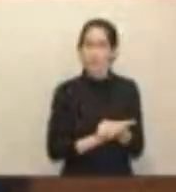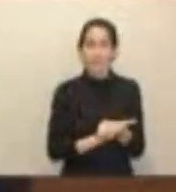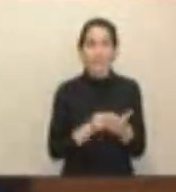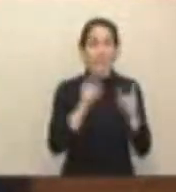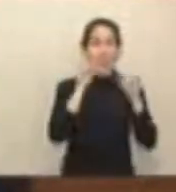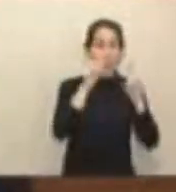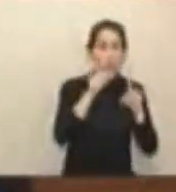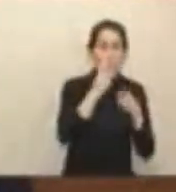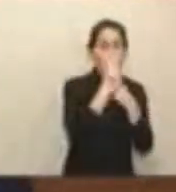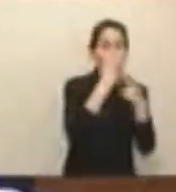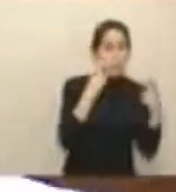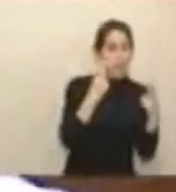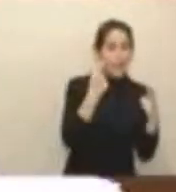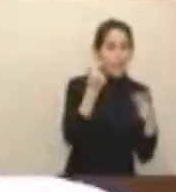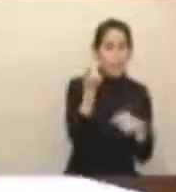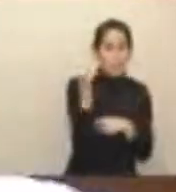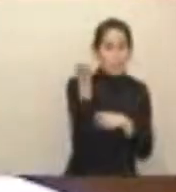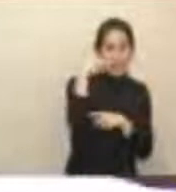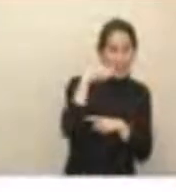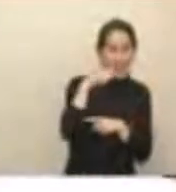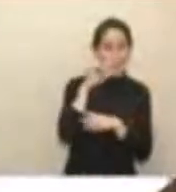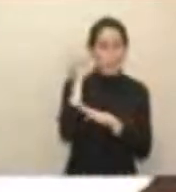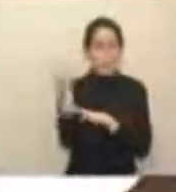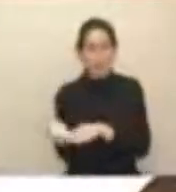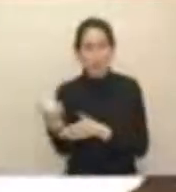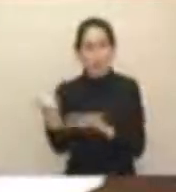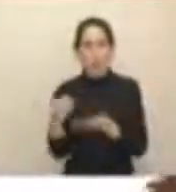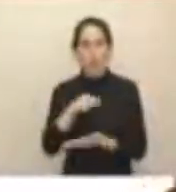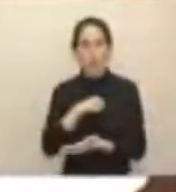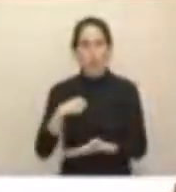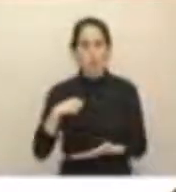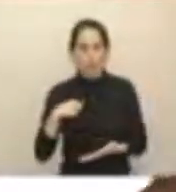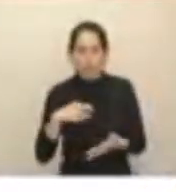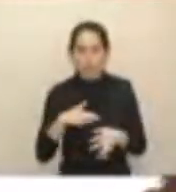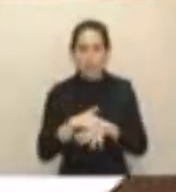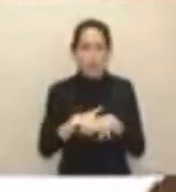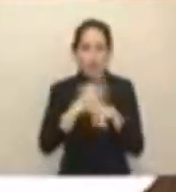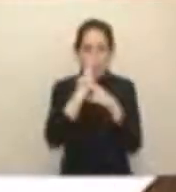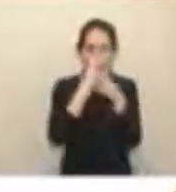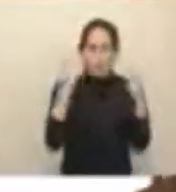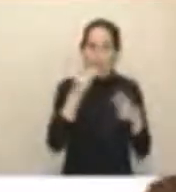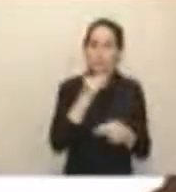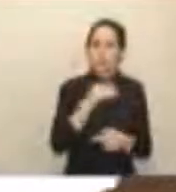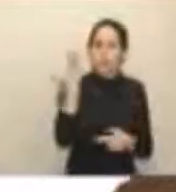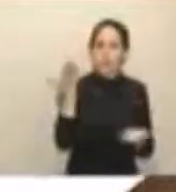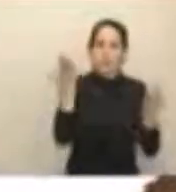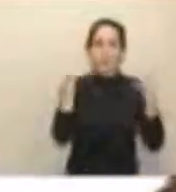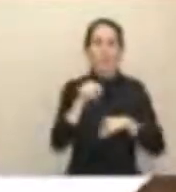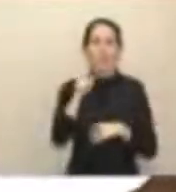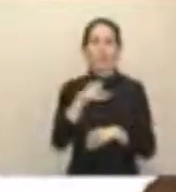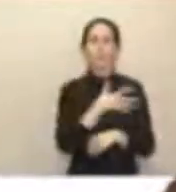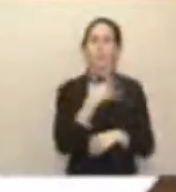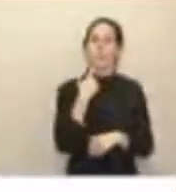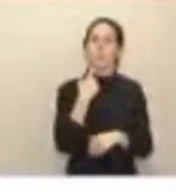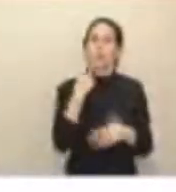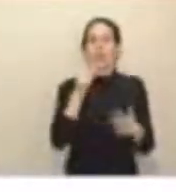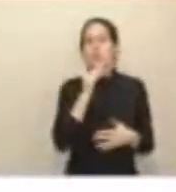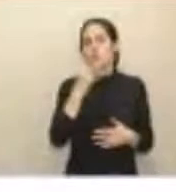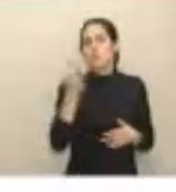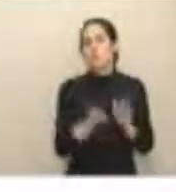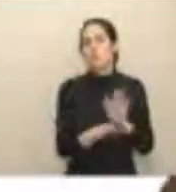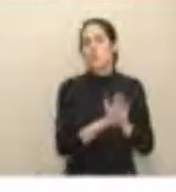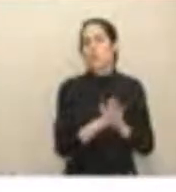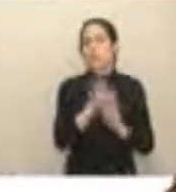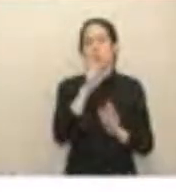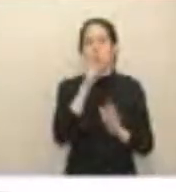privada. Es decir, la red pública es insuficiente. Ustedes quieren seguir diciendo que sea insuficiente porque los